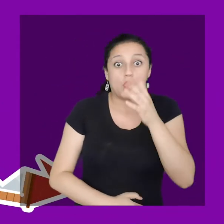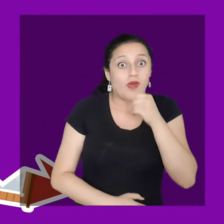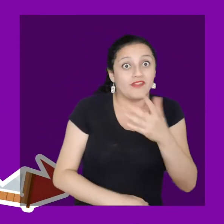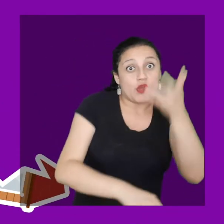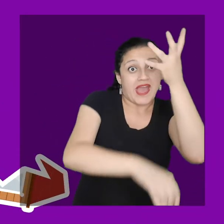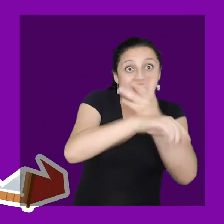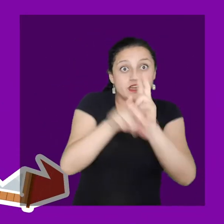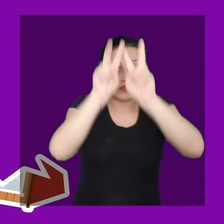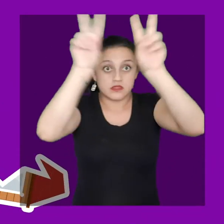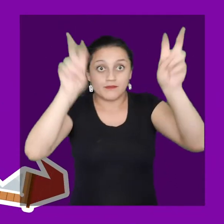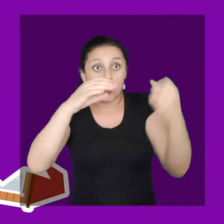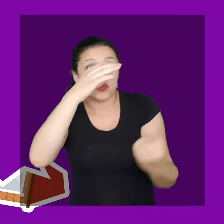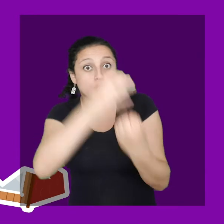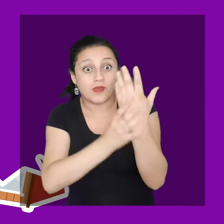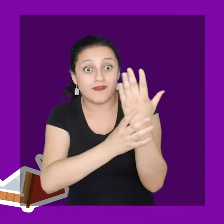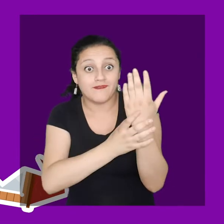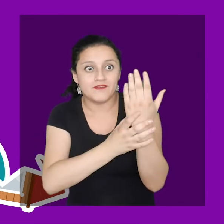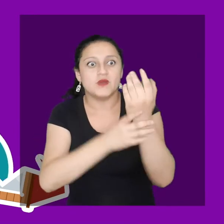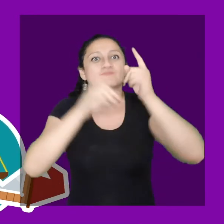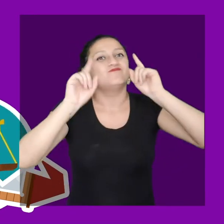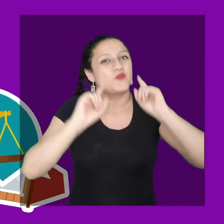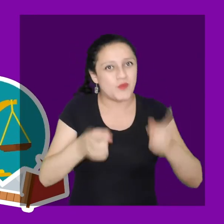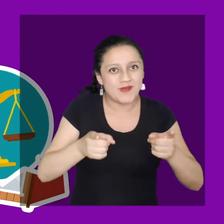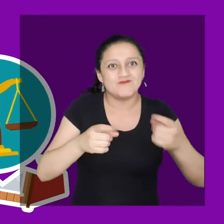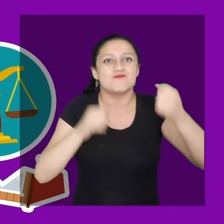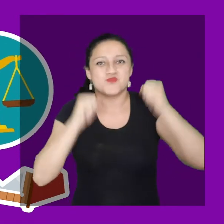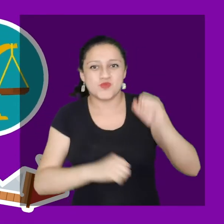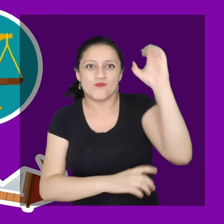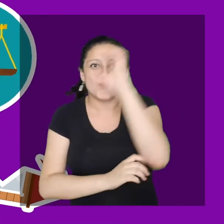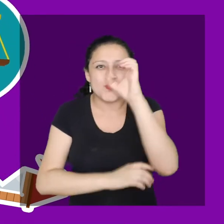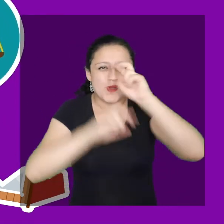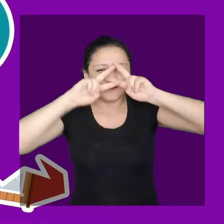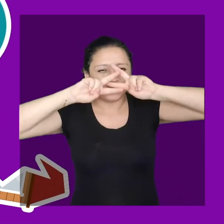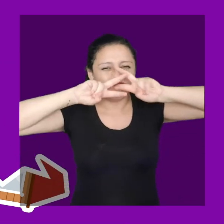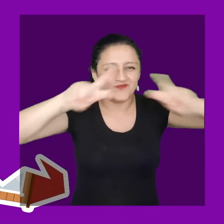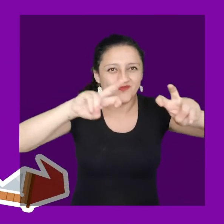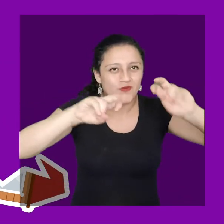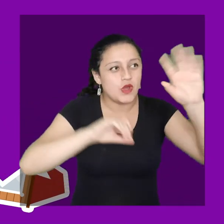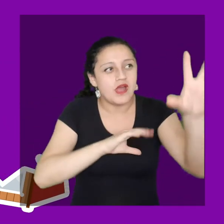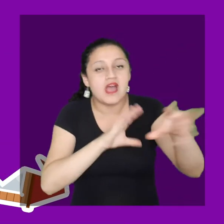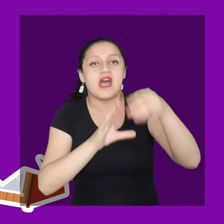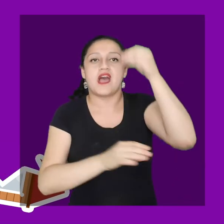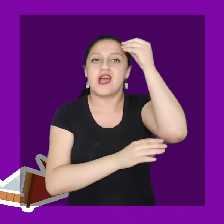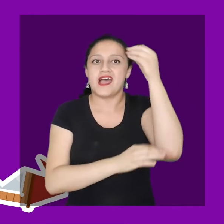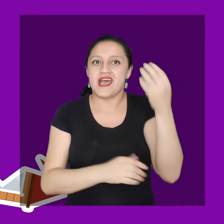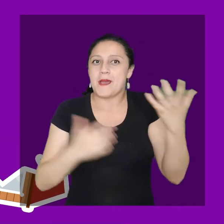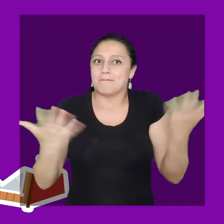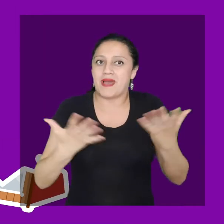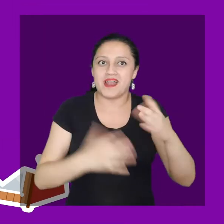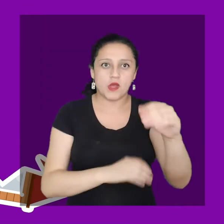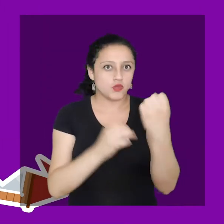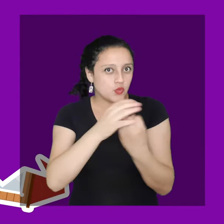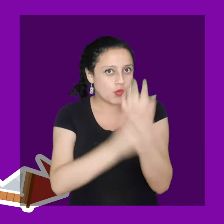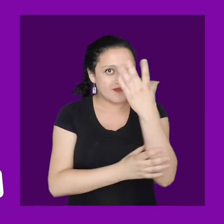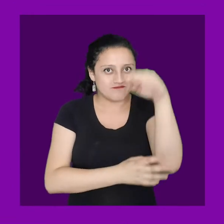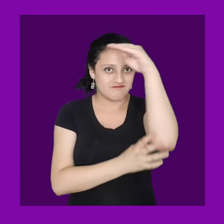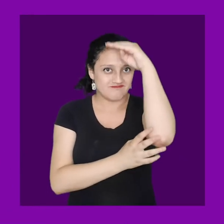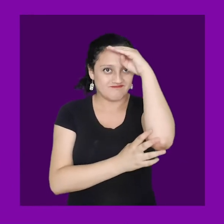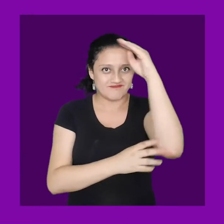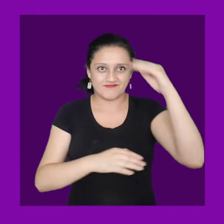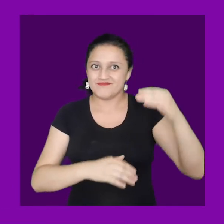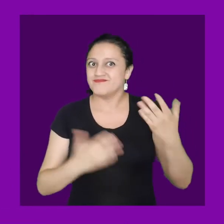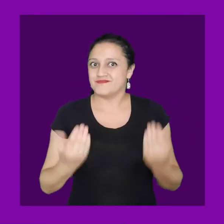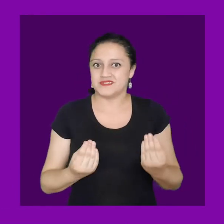hipótesis de investigación, sin dejar de lado temas emergentes, que siempre salen en el terreno, que pueden abrir nuevas problemáticas